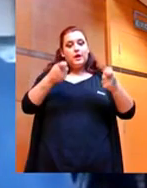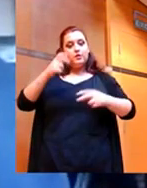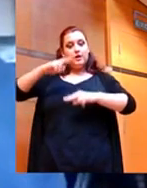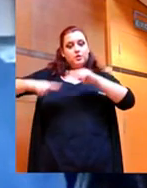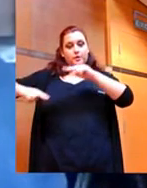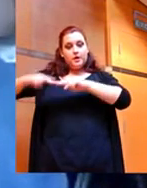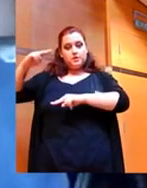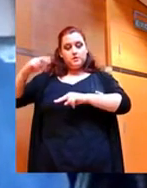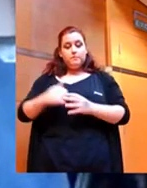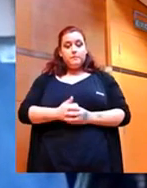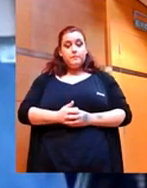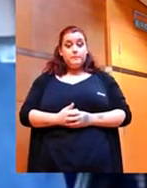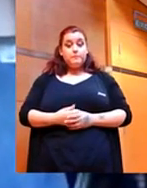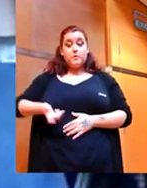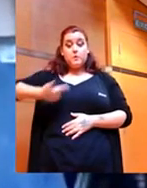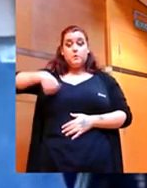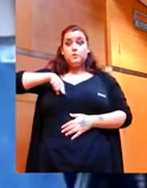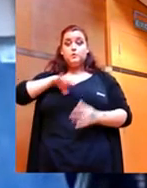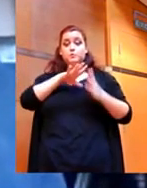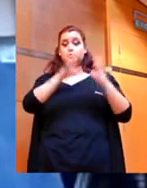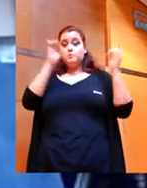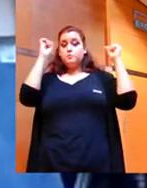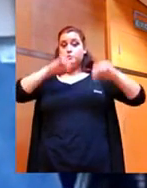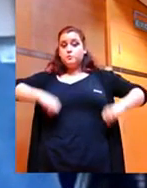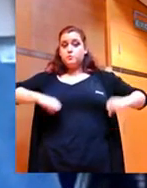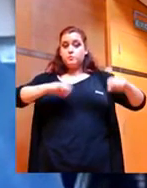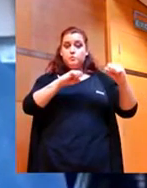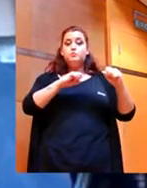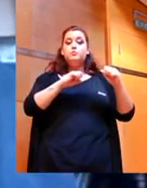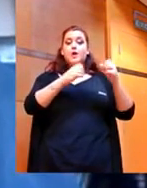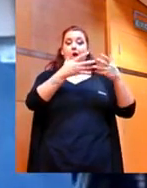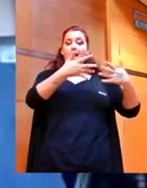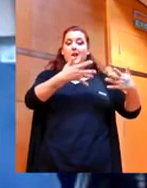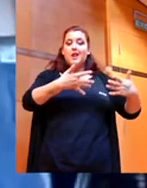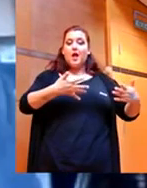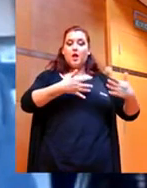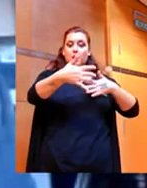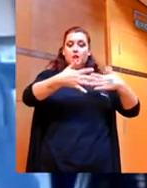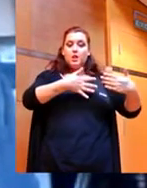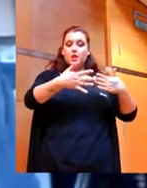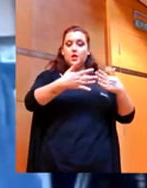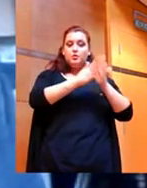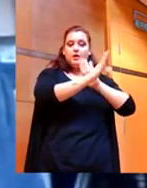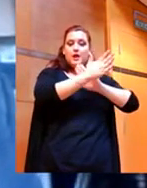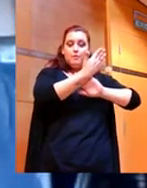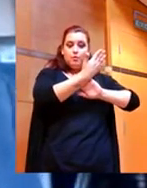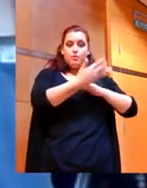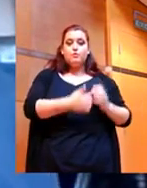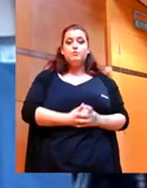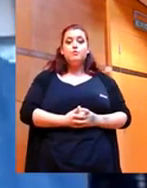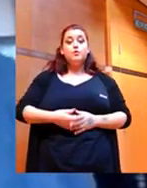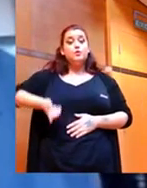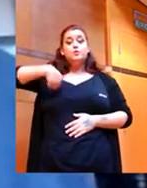Así es como hemos quedado que quedaría la redacción definitiva de la moción. Y a todo esto, yo simplemente